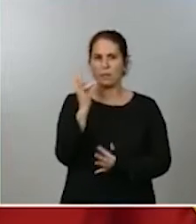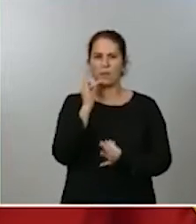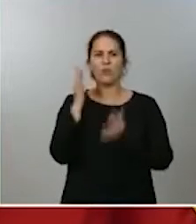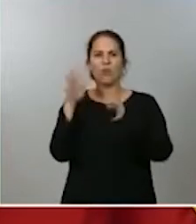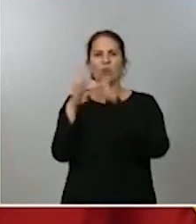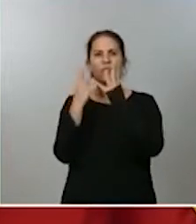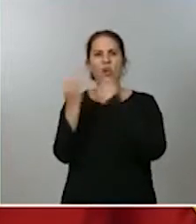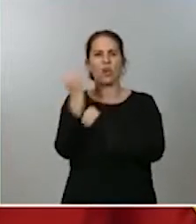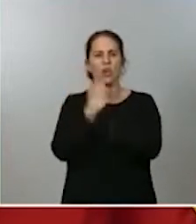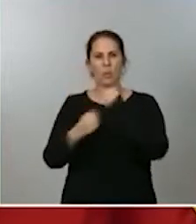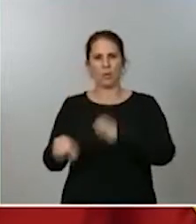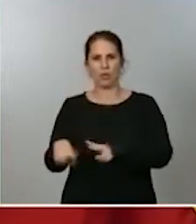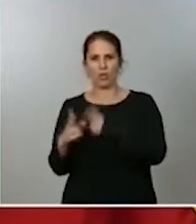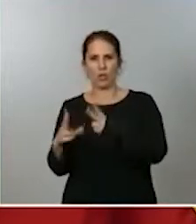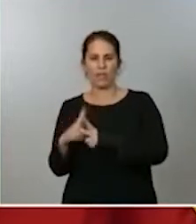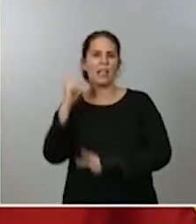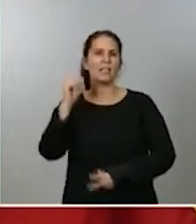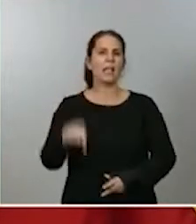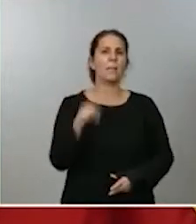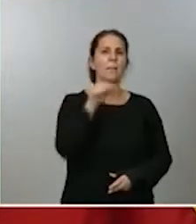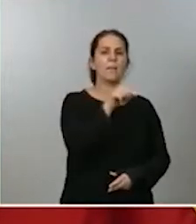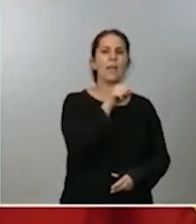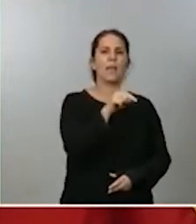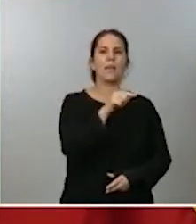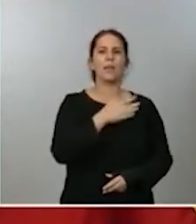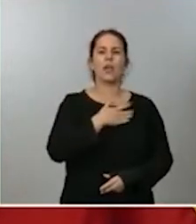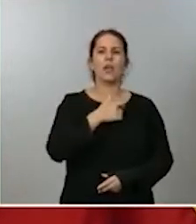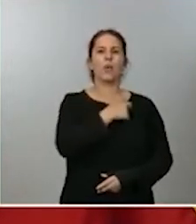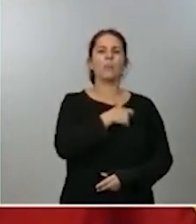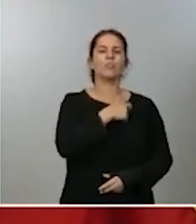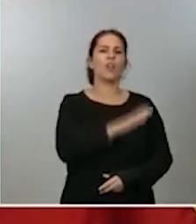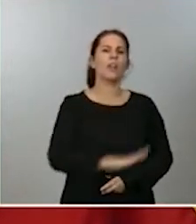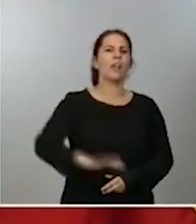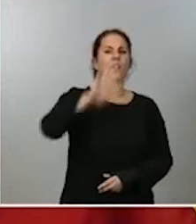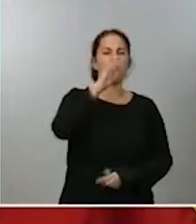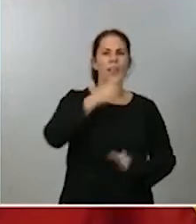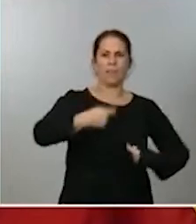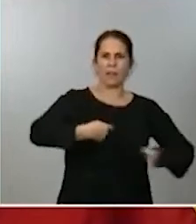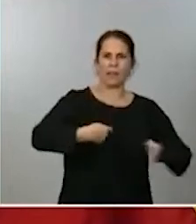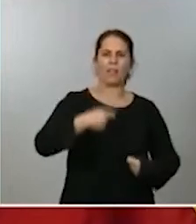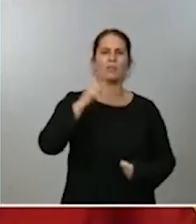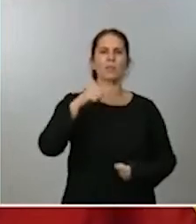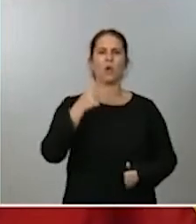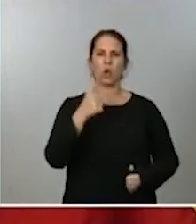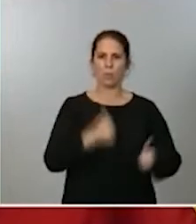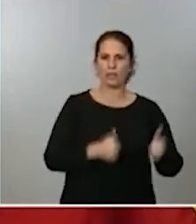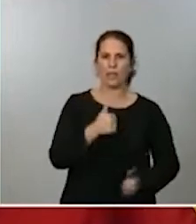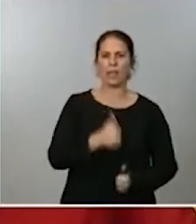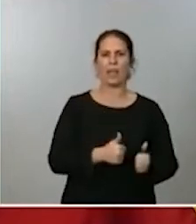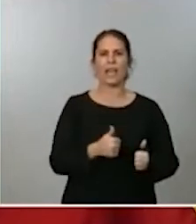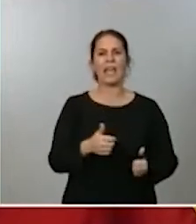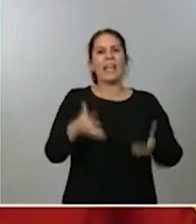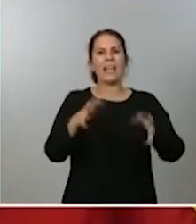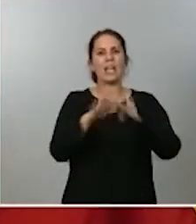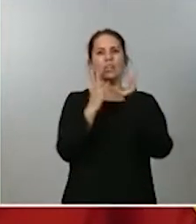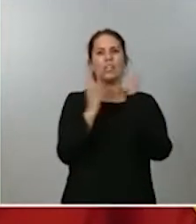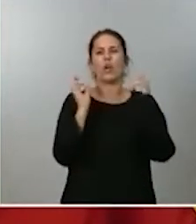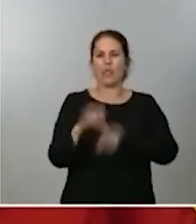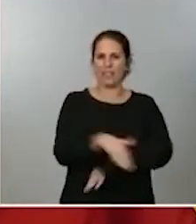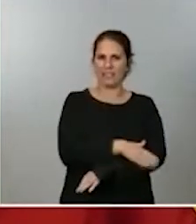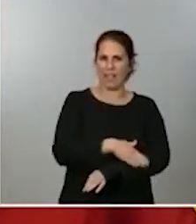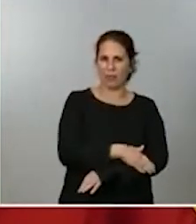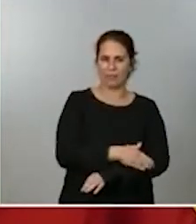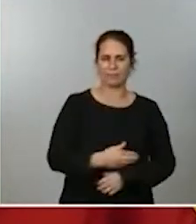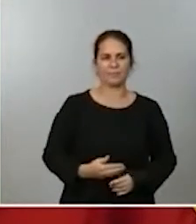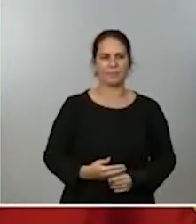como por parte de la comisión nacional de mercados y de la competencia y también del consejo de estado en qué sentido los